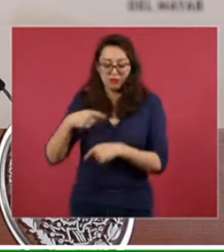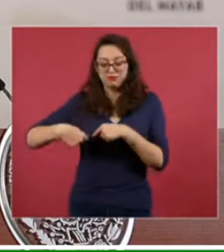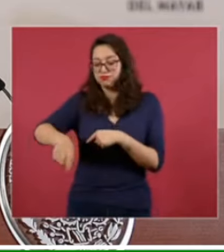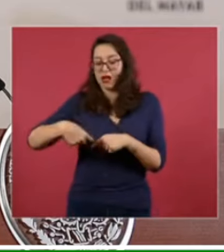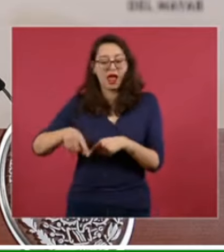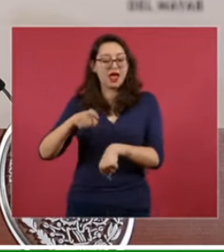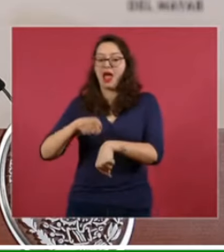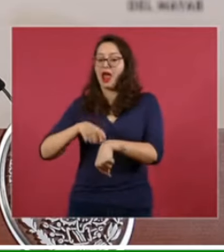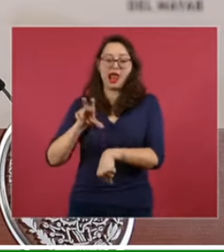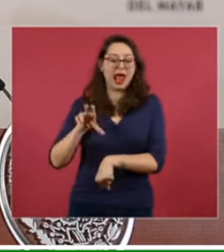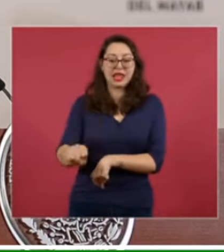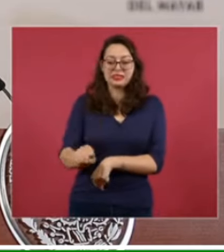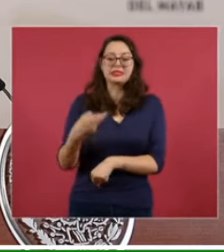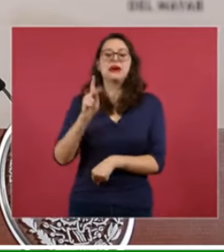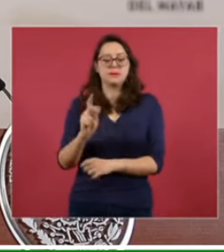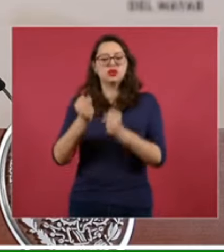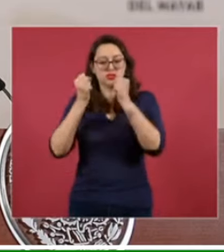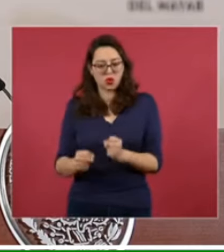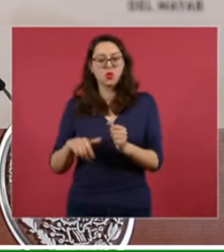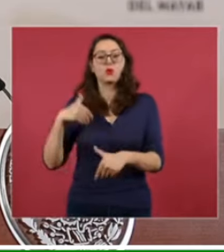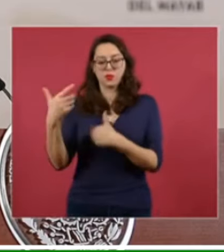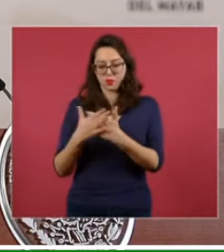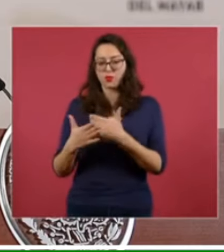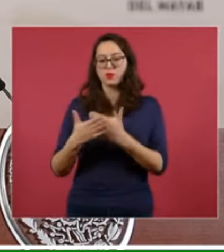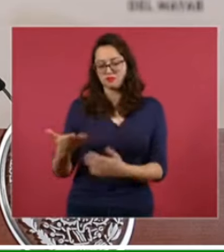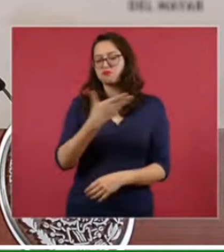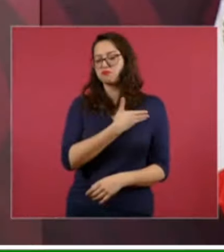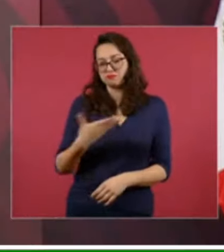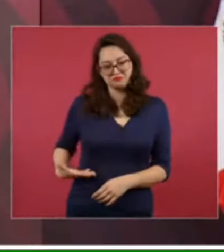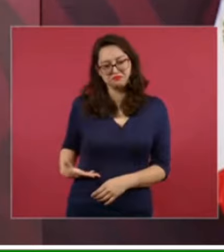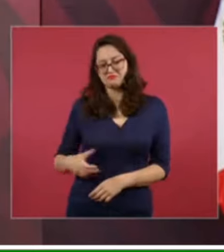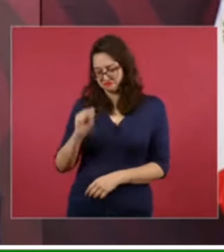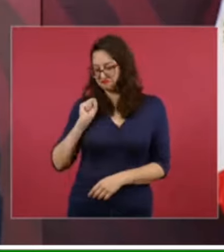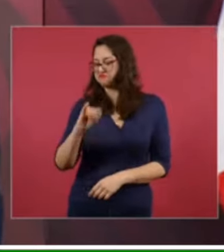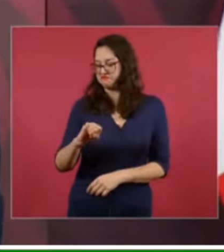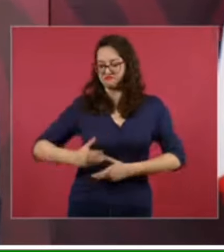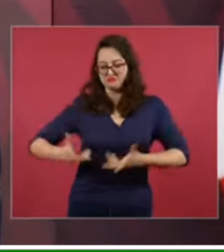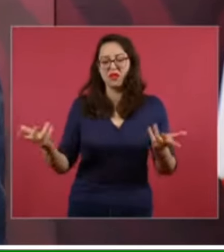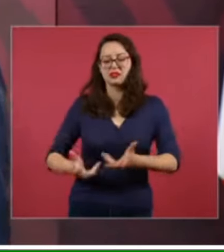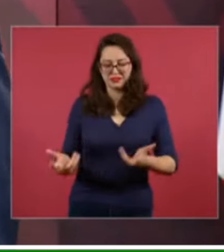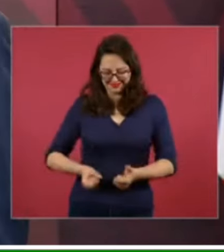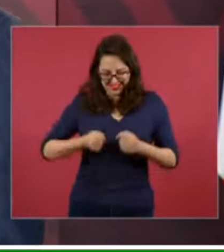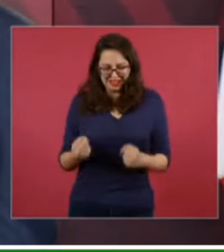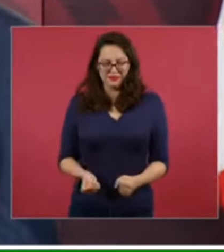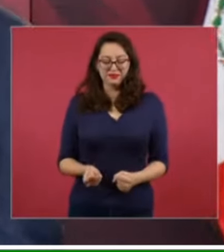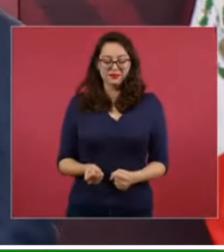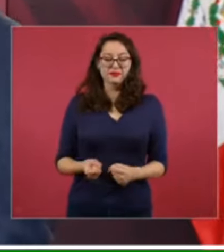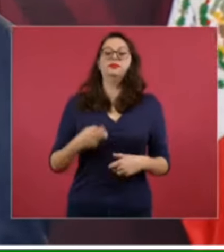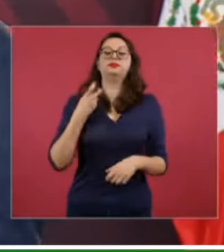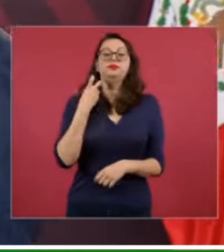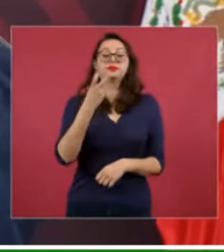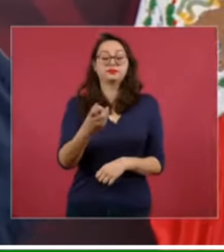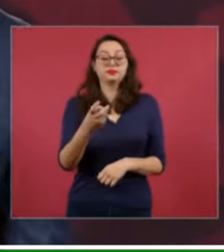gobierno lo va a echar a andar. Van a venir del Infonavit a explicar este programa, porque está en las